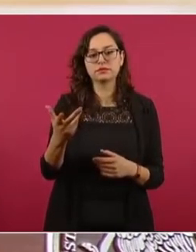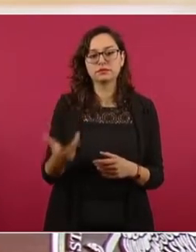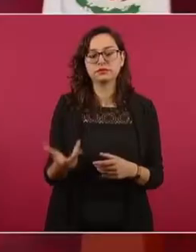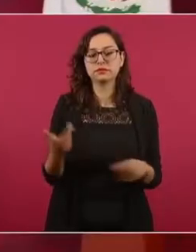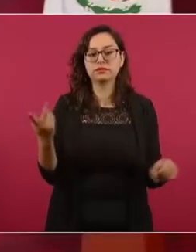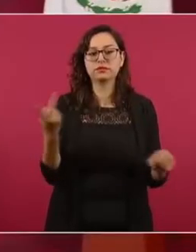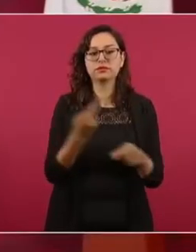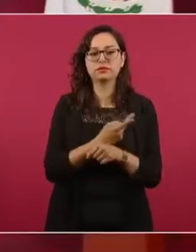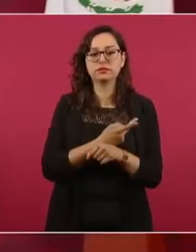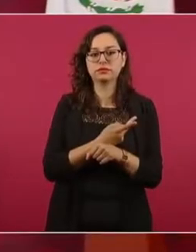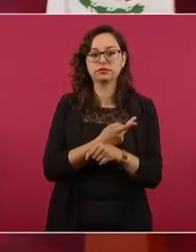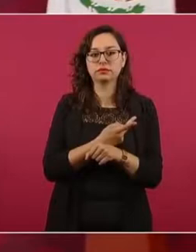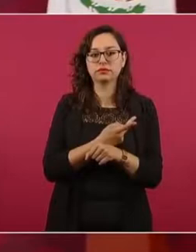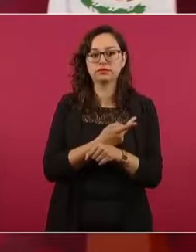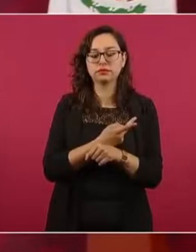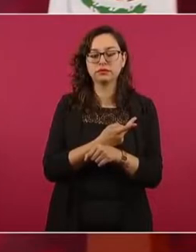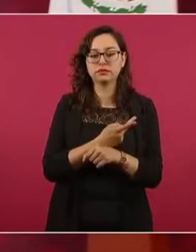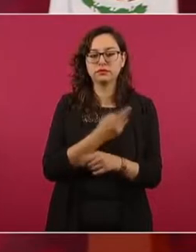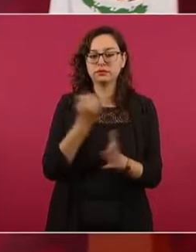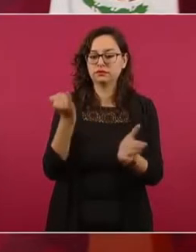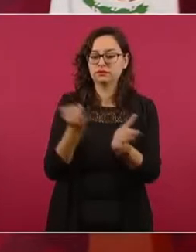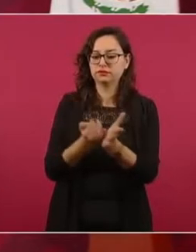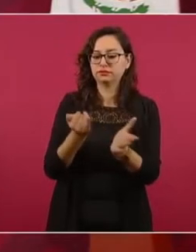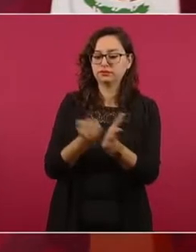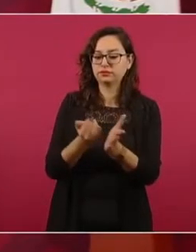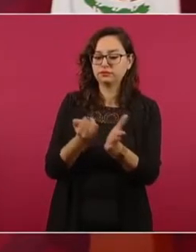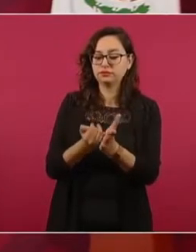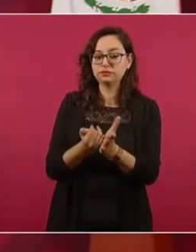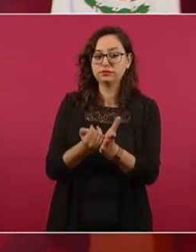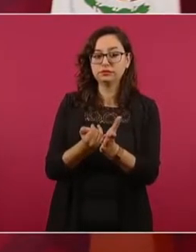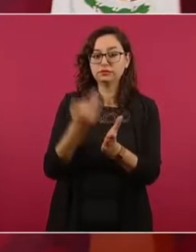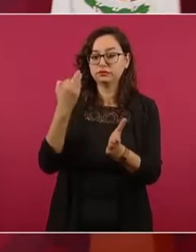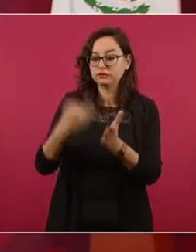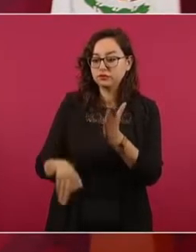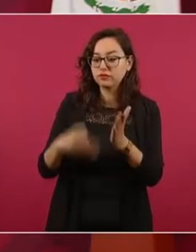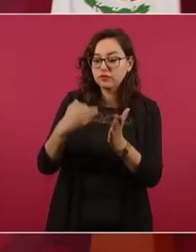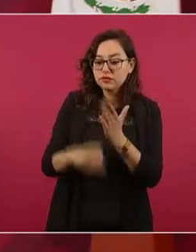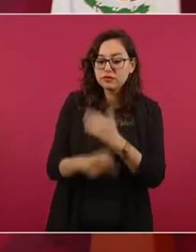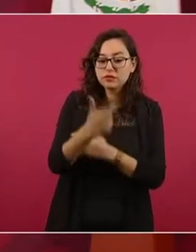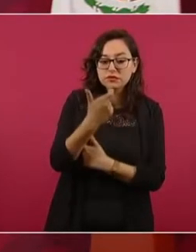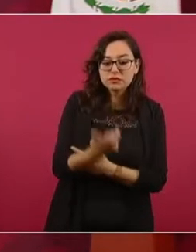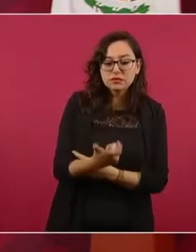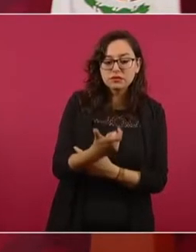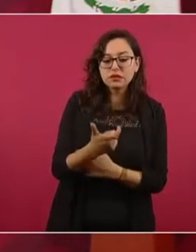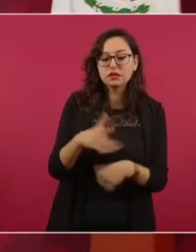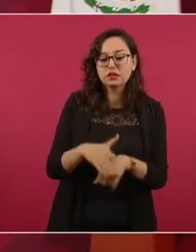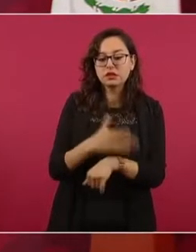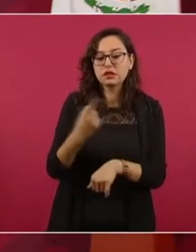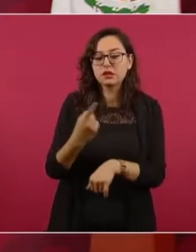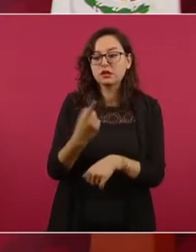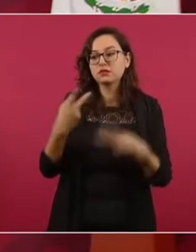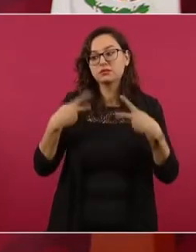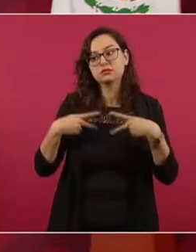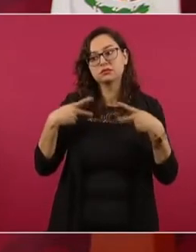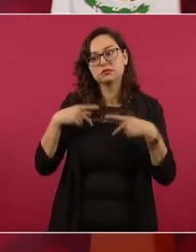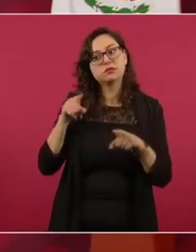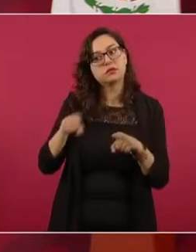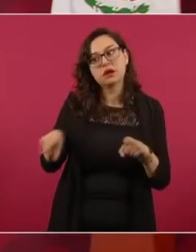neoliberalismo. El problema fiscal de México era porque no pagaban impuestos